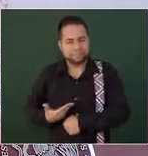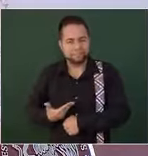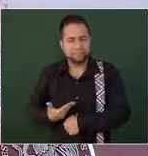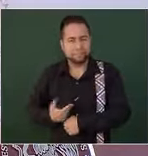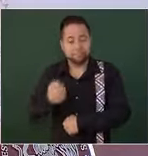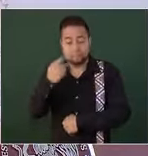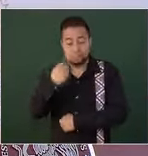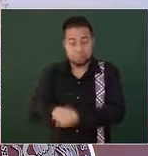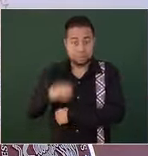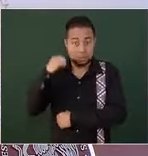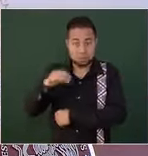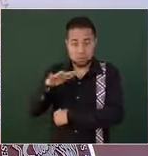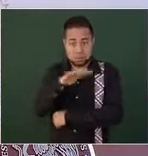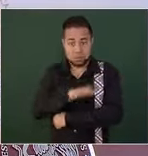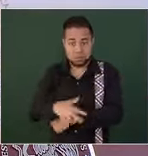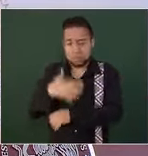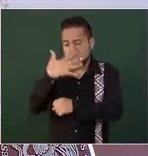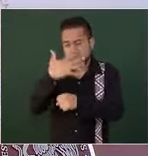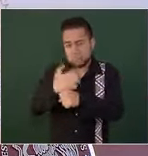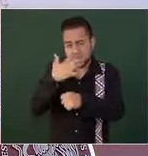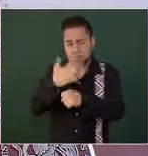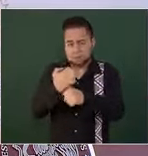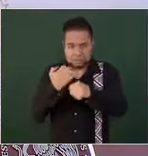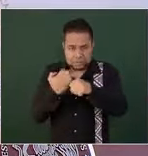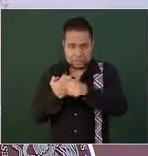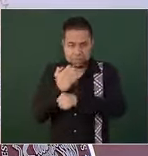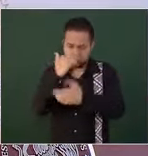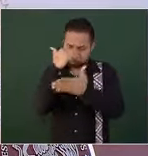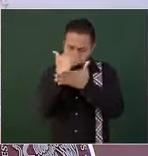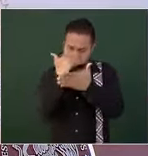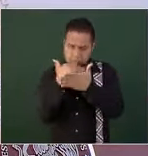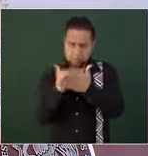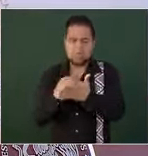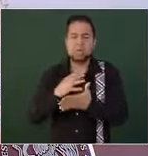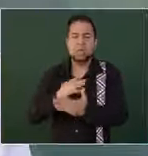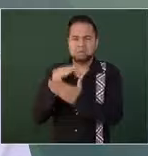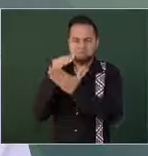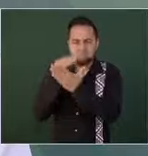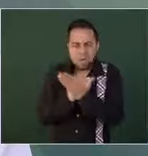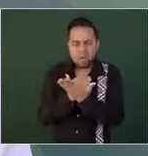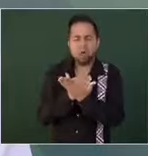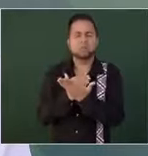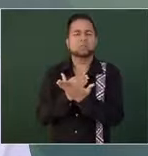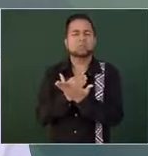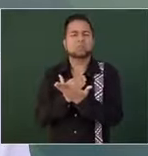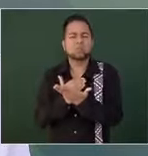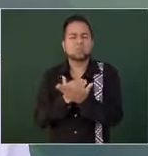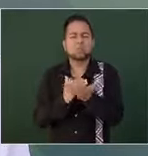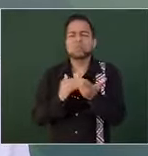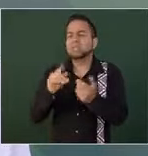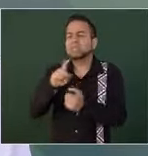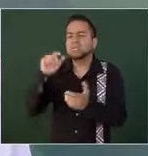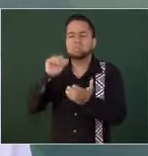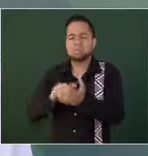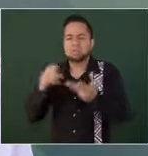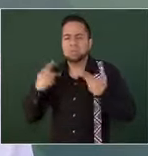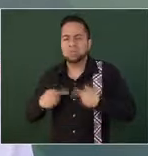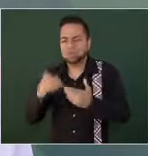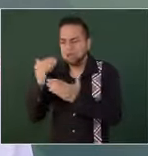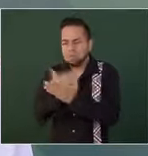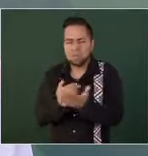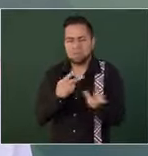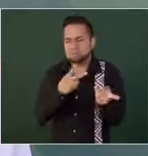que Oaxaca es la quinta entidad federativa con menos delitos cometidos por cada 100 mil habitantes